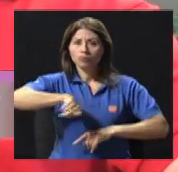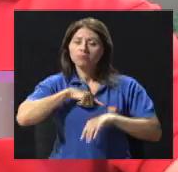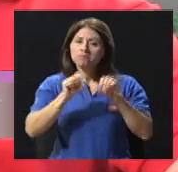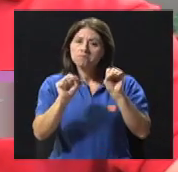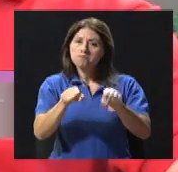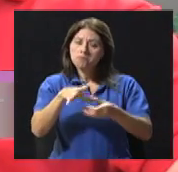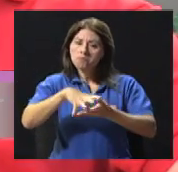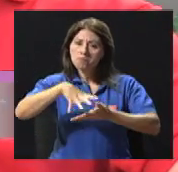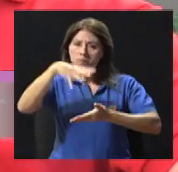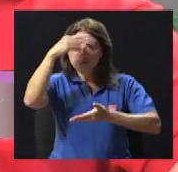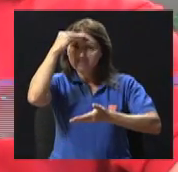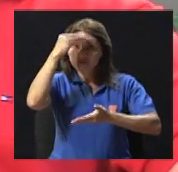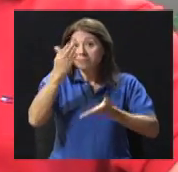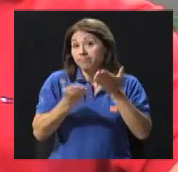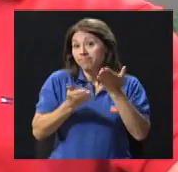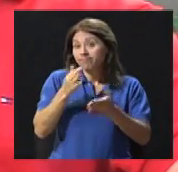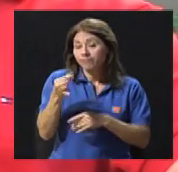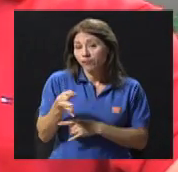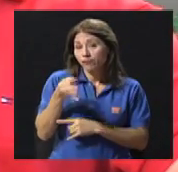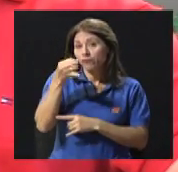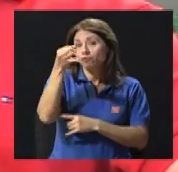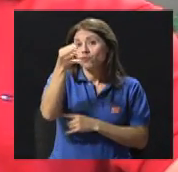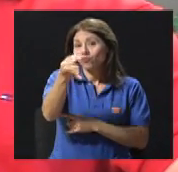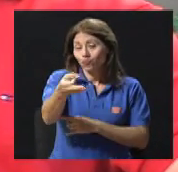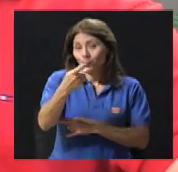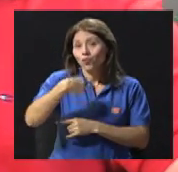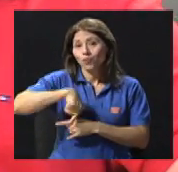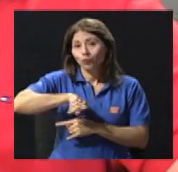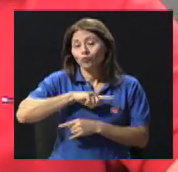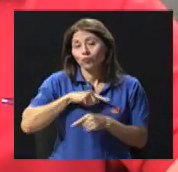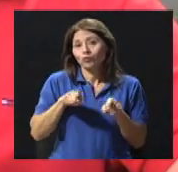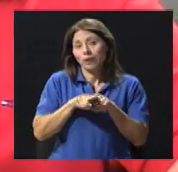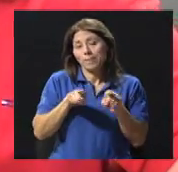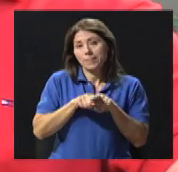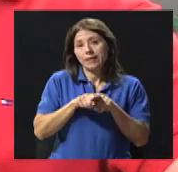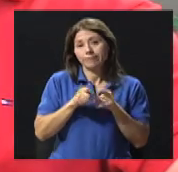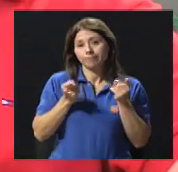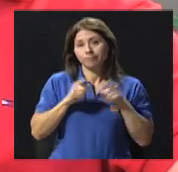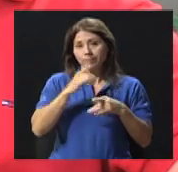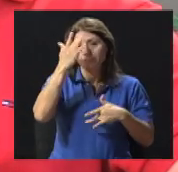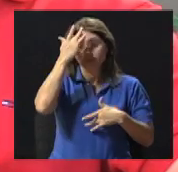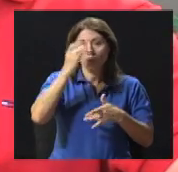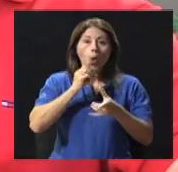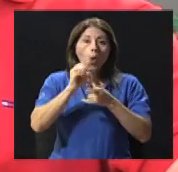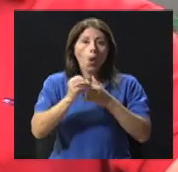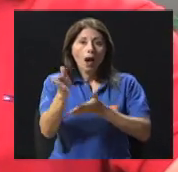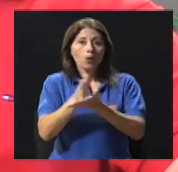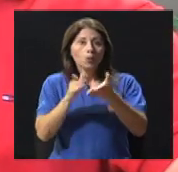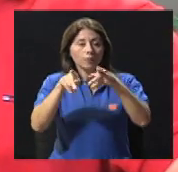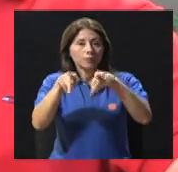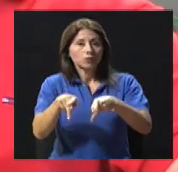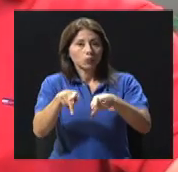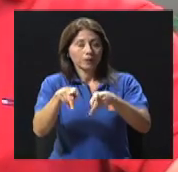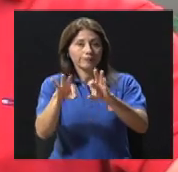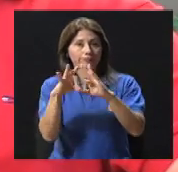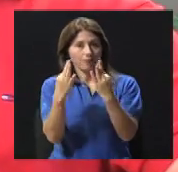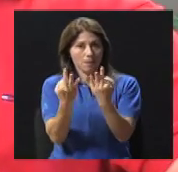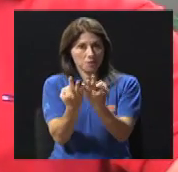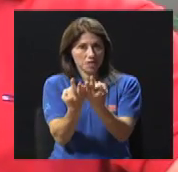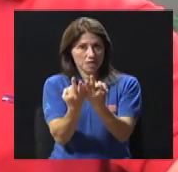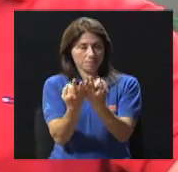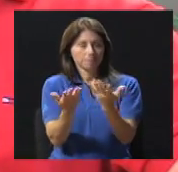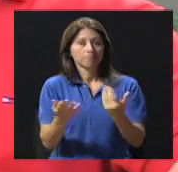por si en un futuro nos tocará convivir con, sea nosotros o con algún familiar con esta